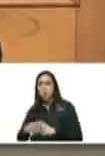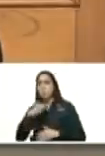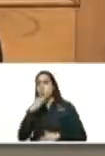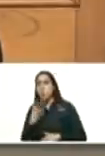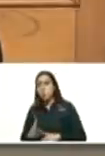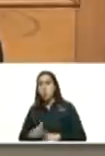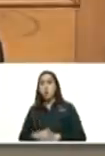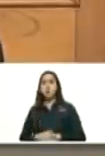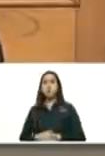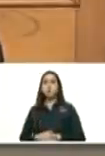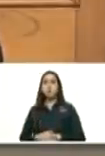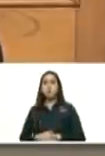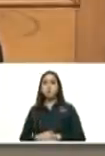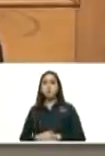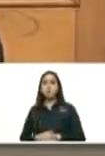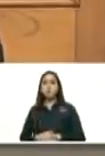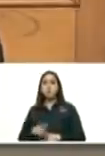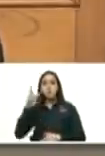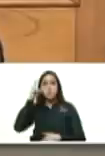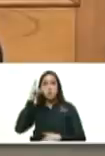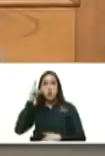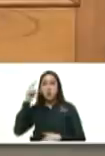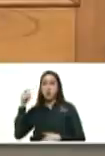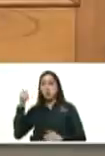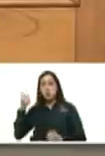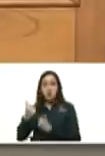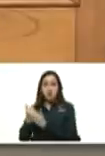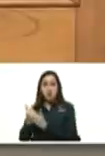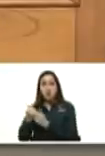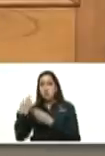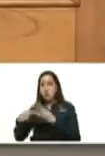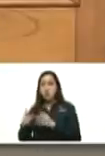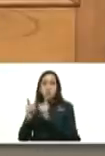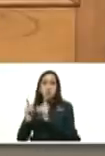encabezados por Biden los demócratas